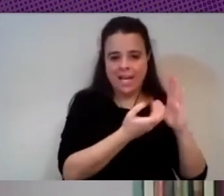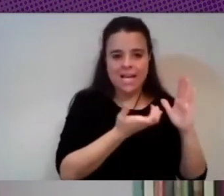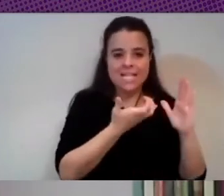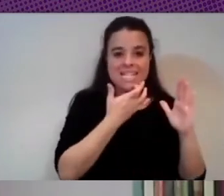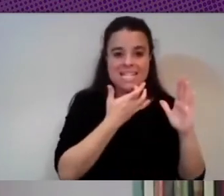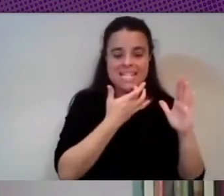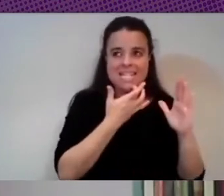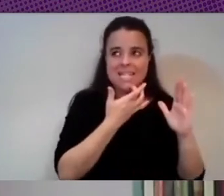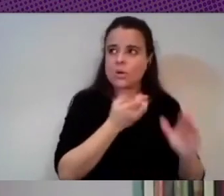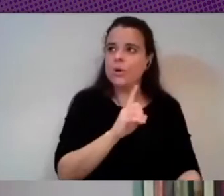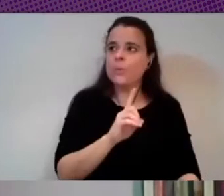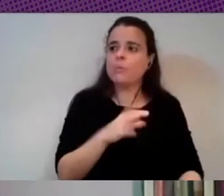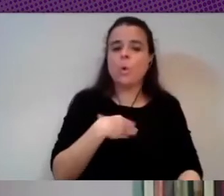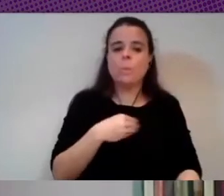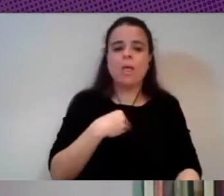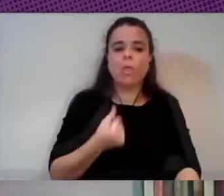mucho más